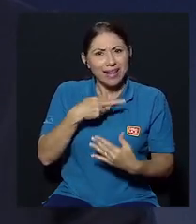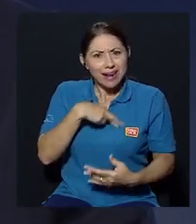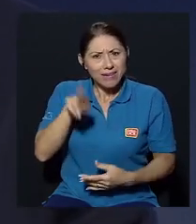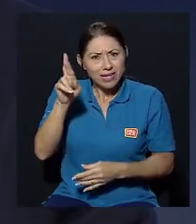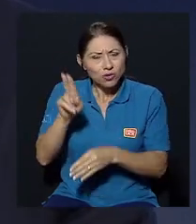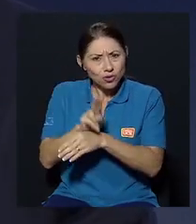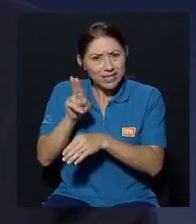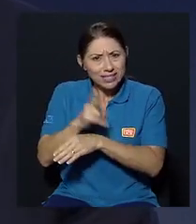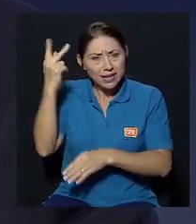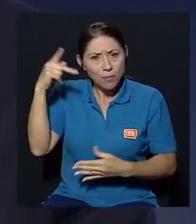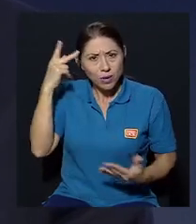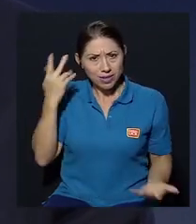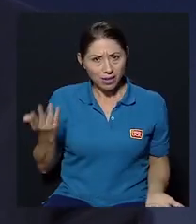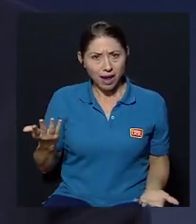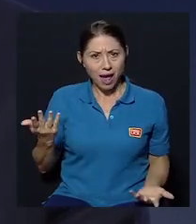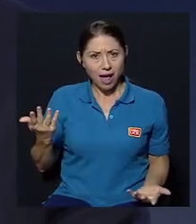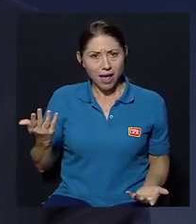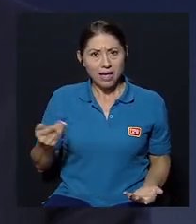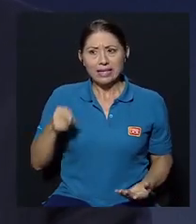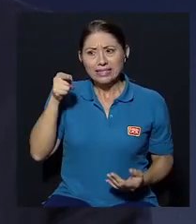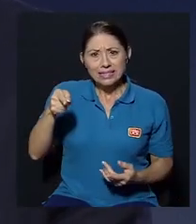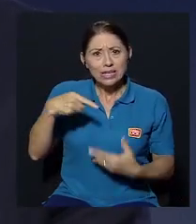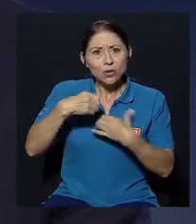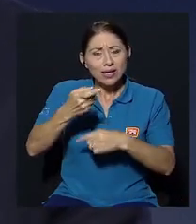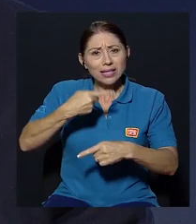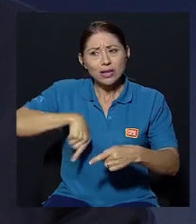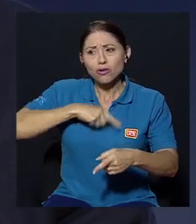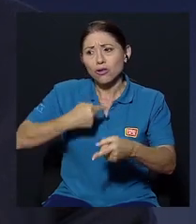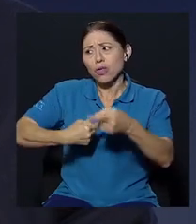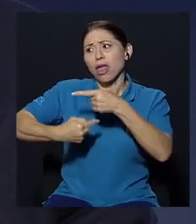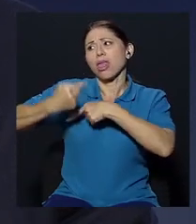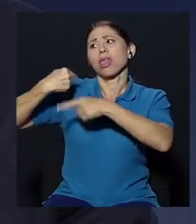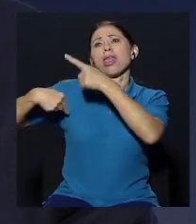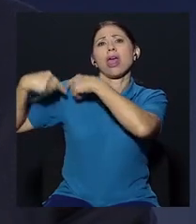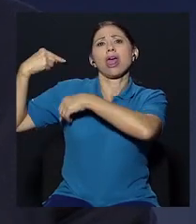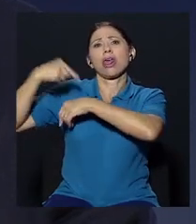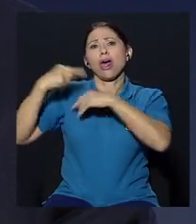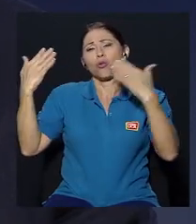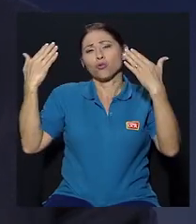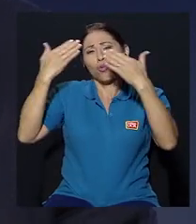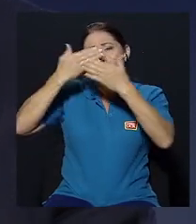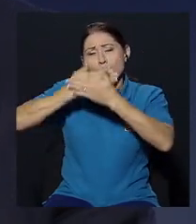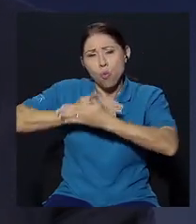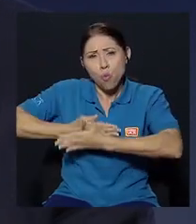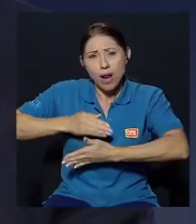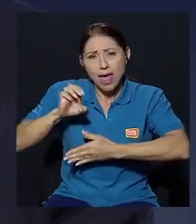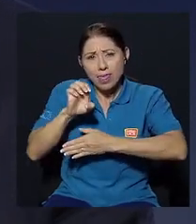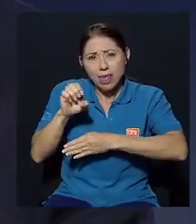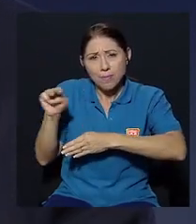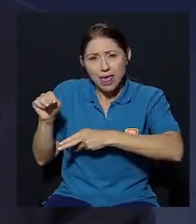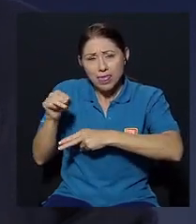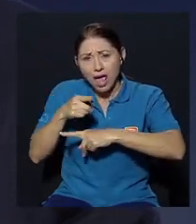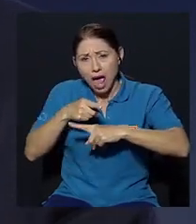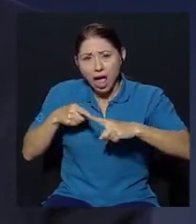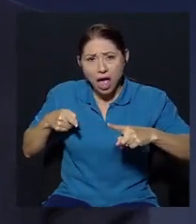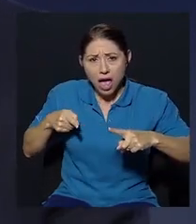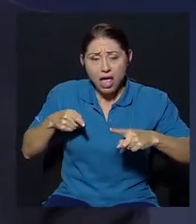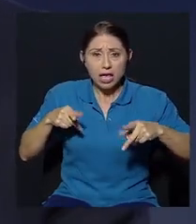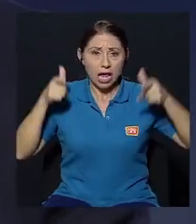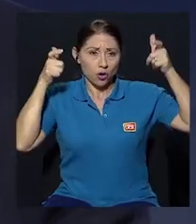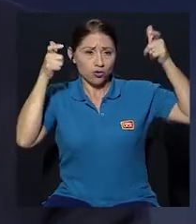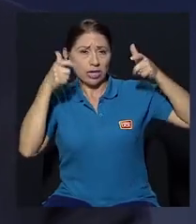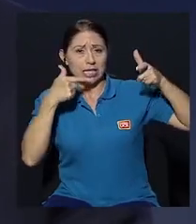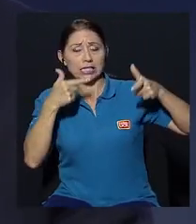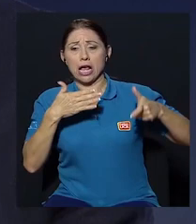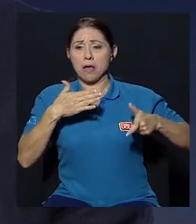todavía que la religión se utilice en la política si eso nos lleva a la edad de dark ages a la edad oscura de la